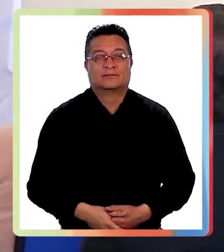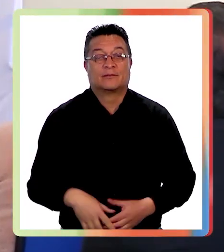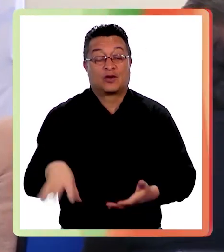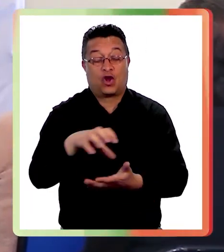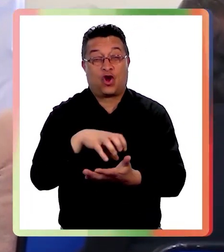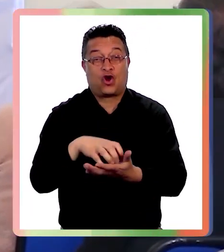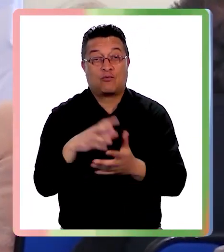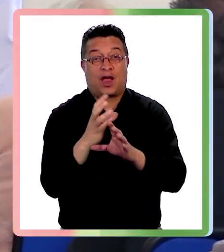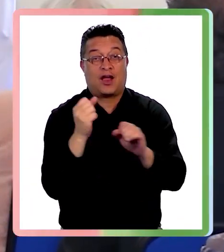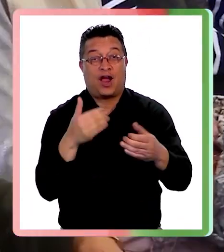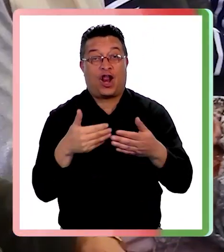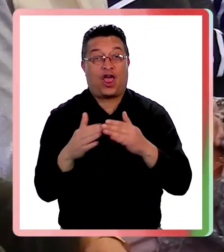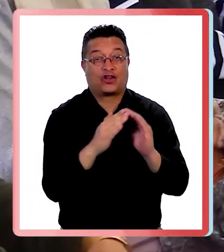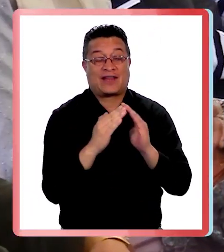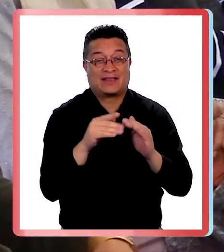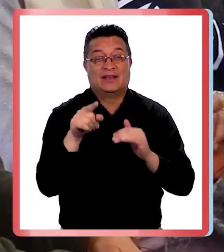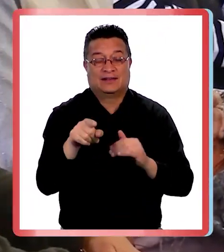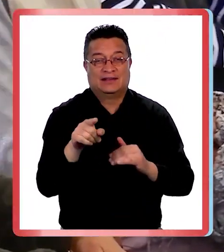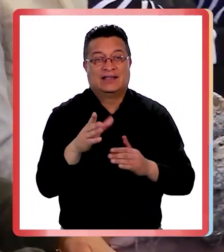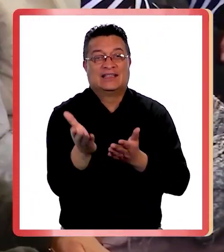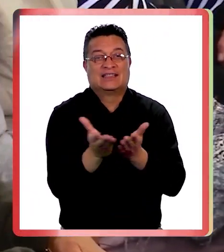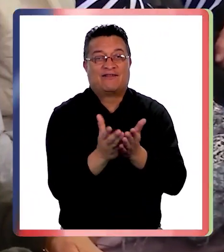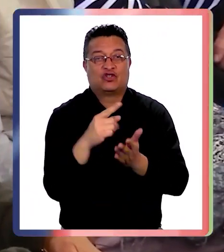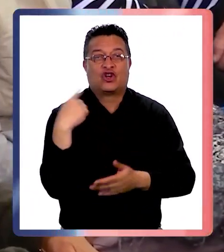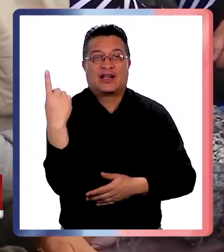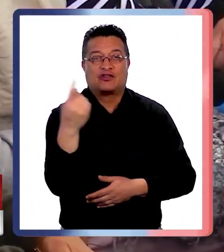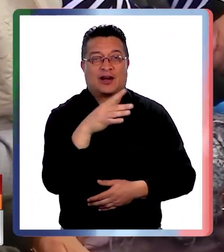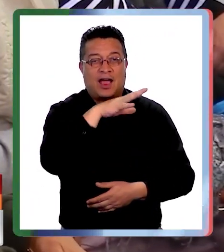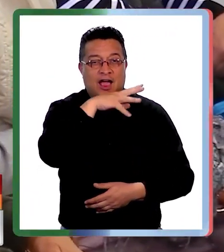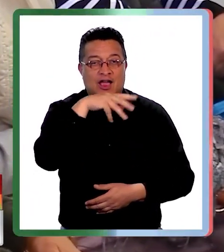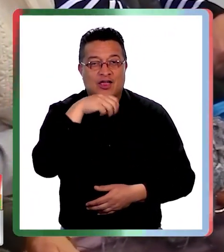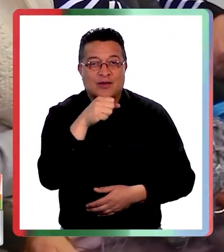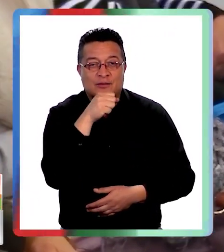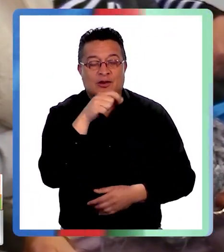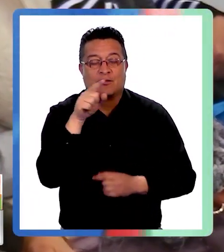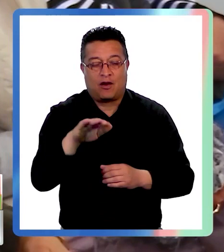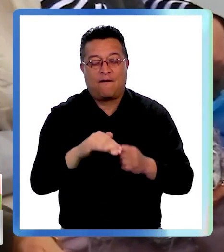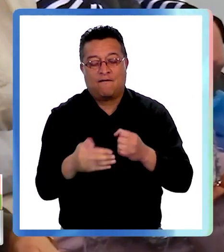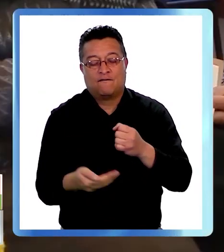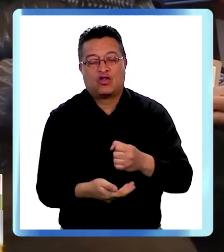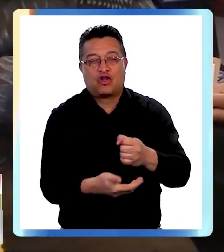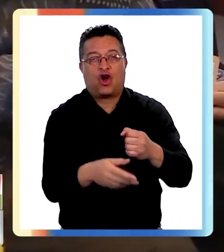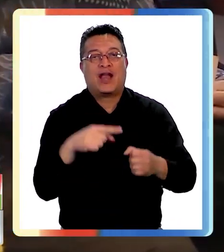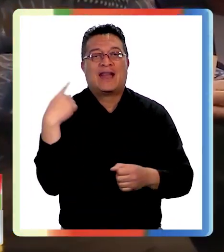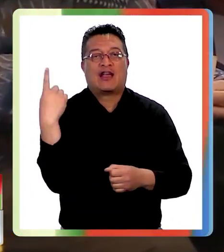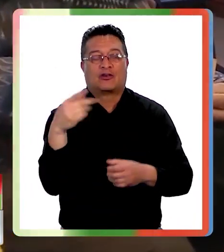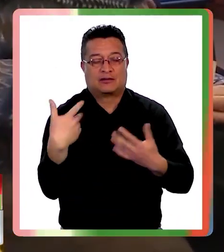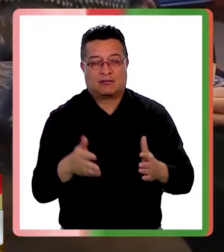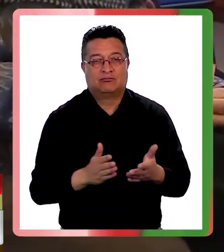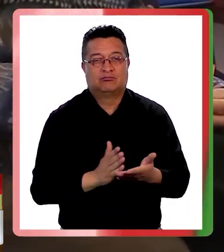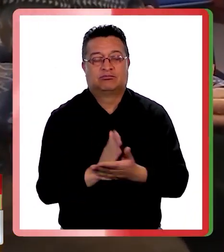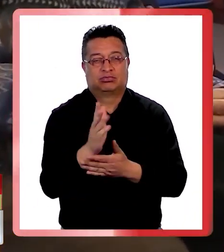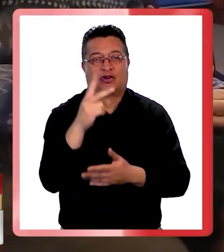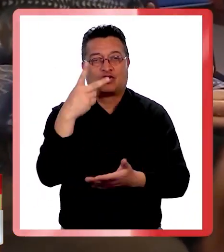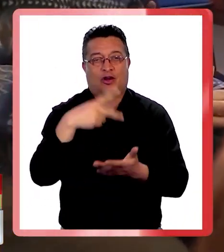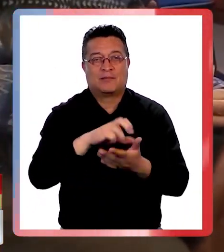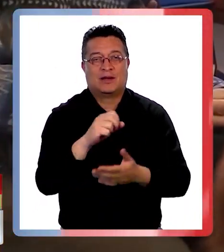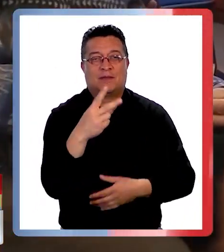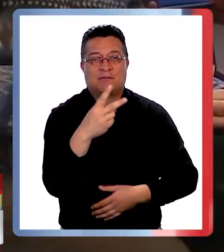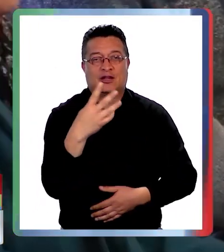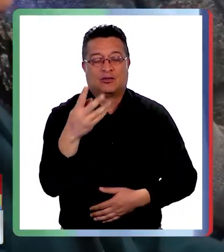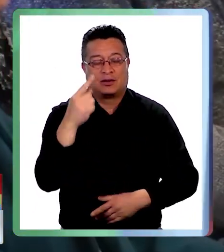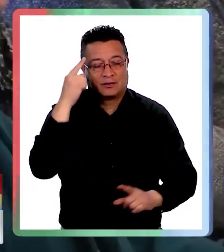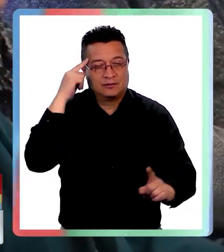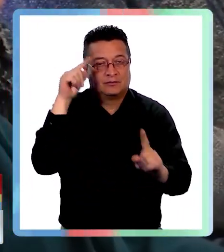Desde la Comuna de los Andes, el Servicio Nacional del Adulto Mayor ha anunciado el lanzamiento del Fondo Nacional del Adulto Mayor 2024, una